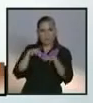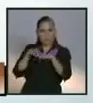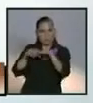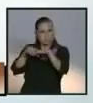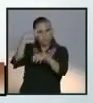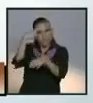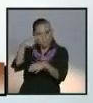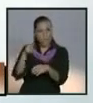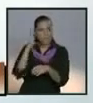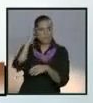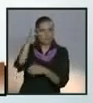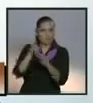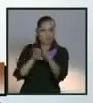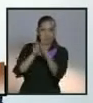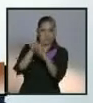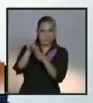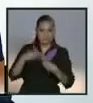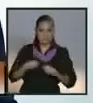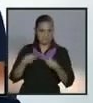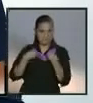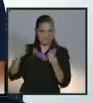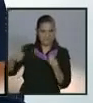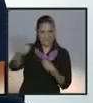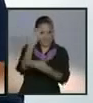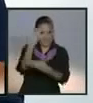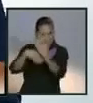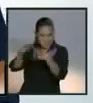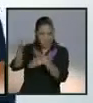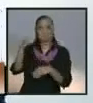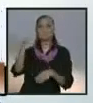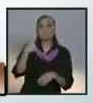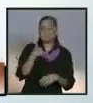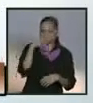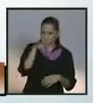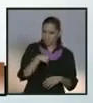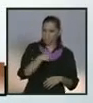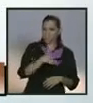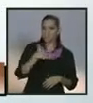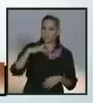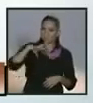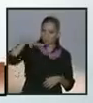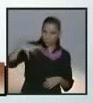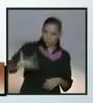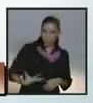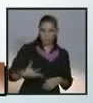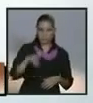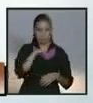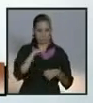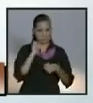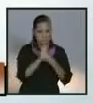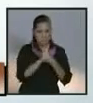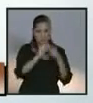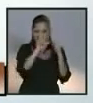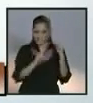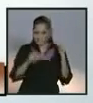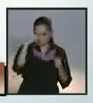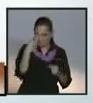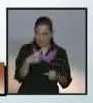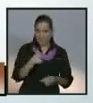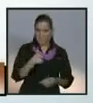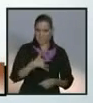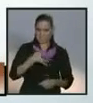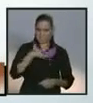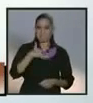mexicana orgullosa de mi país y tengo la convicción de que alcanzaremos un mejor futuro si seguimos adelante.